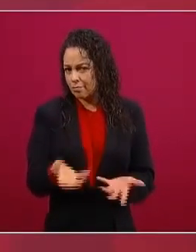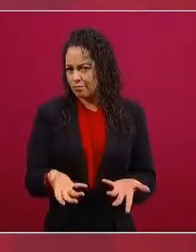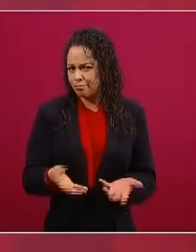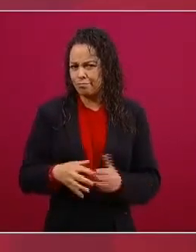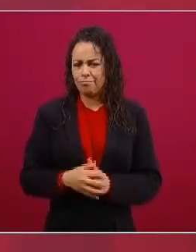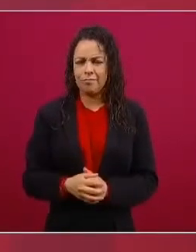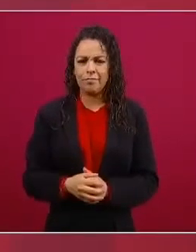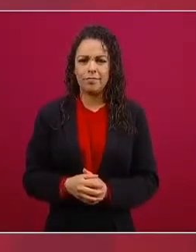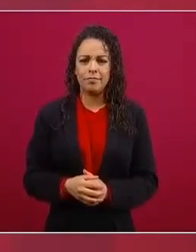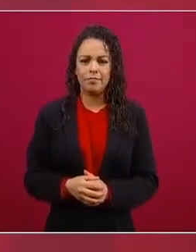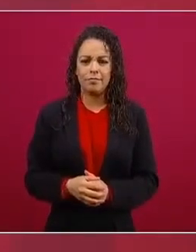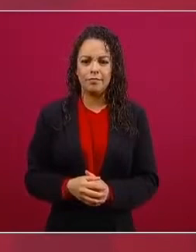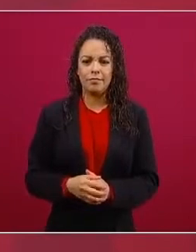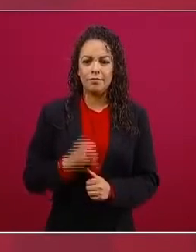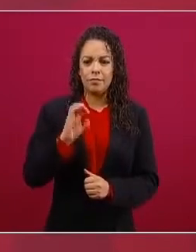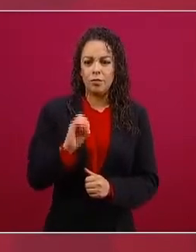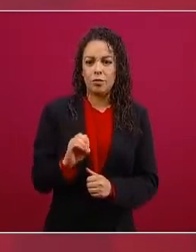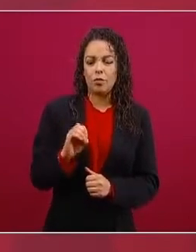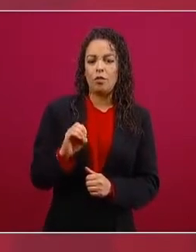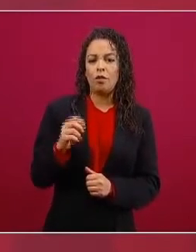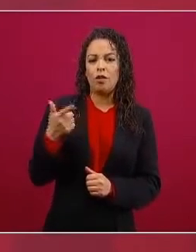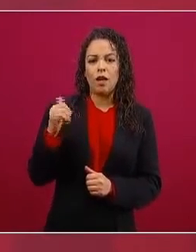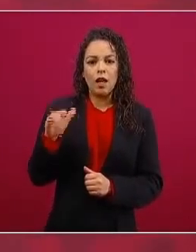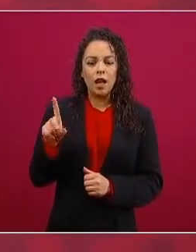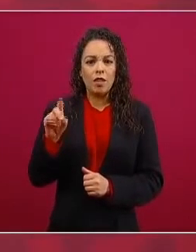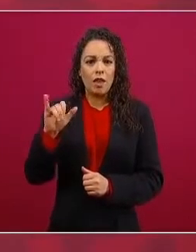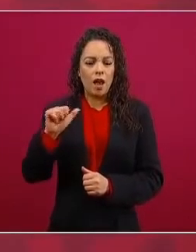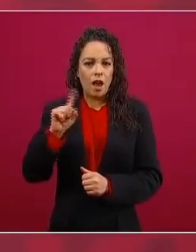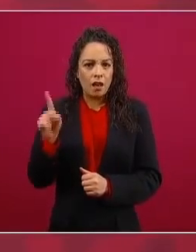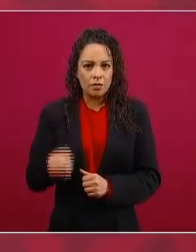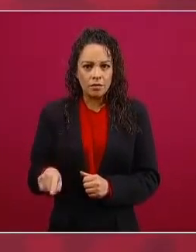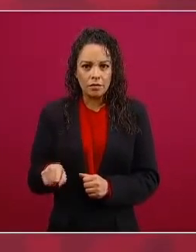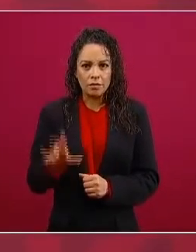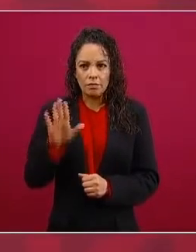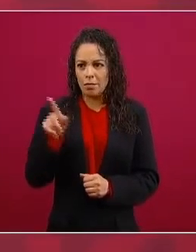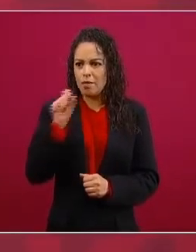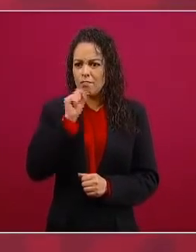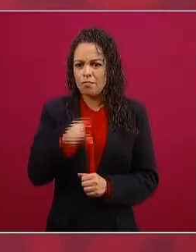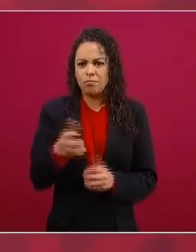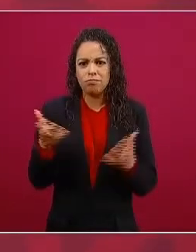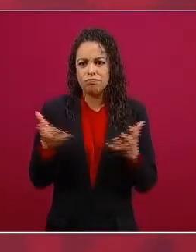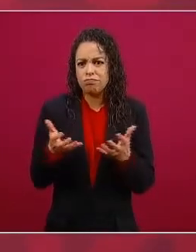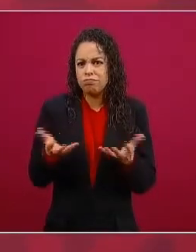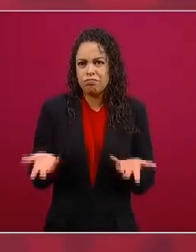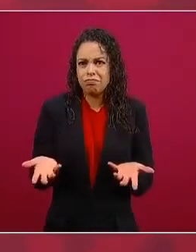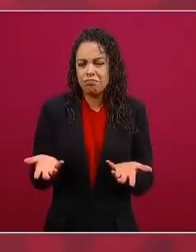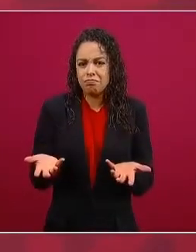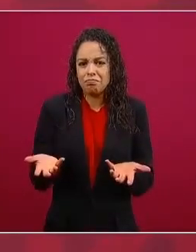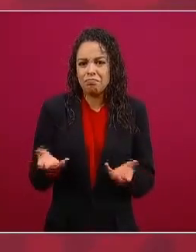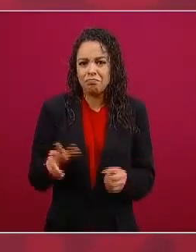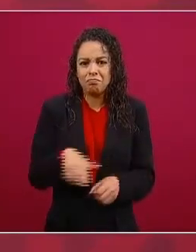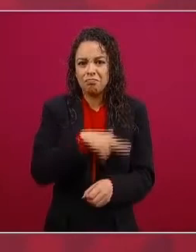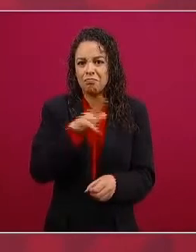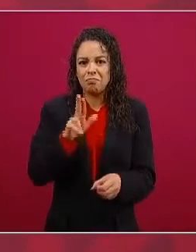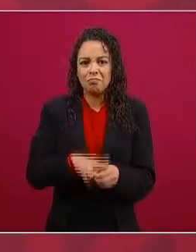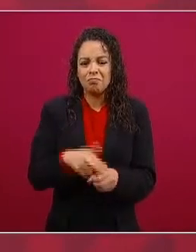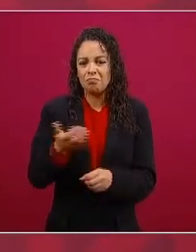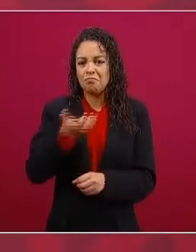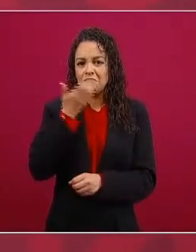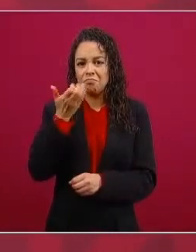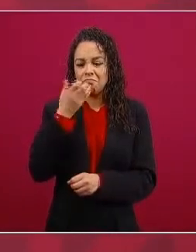o Gil Díaz o cualquier secretario de Hacienda